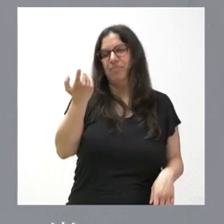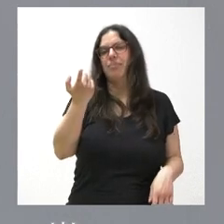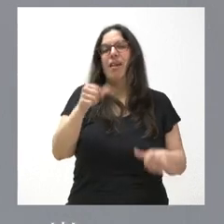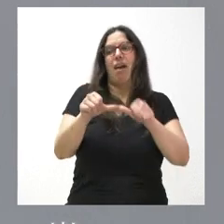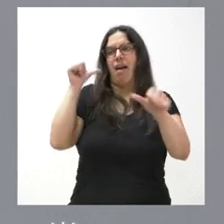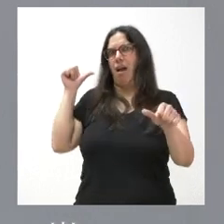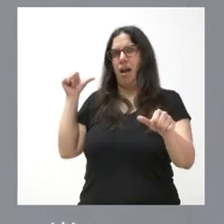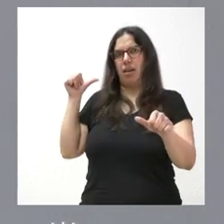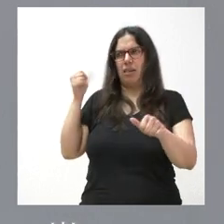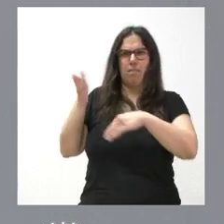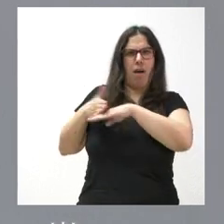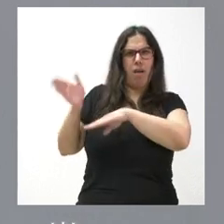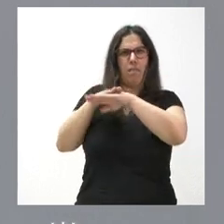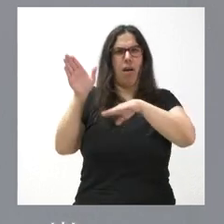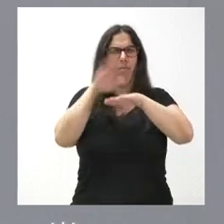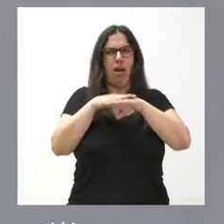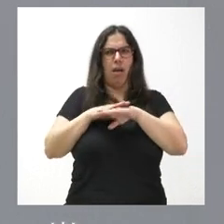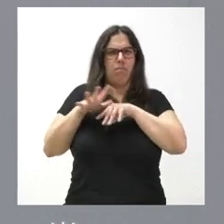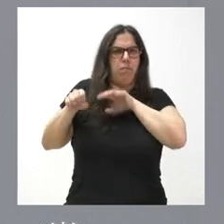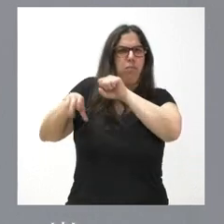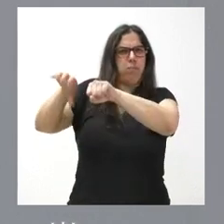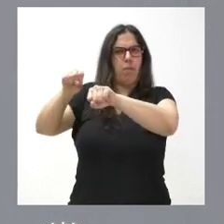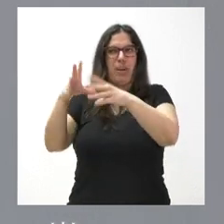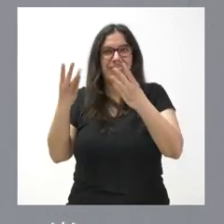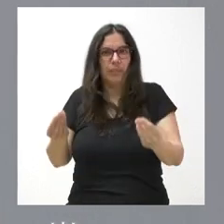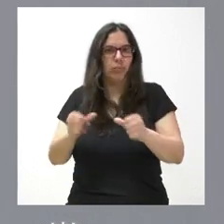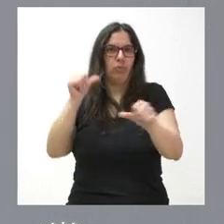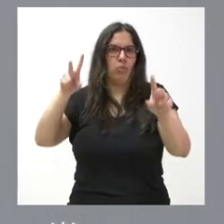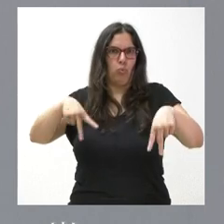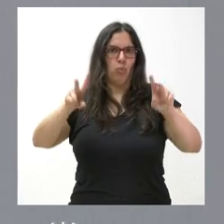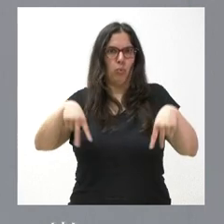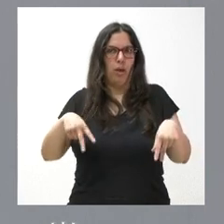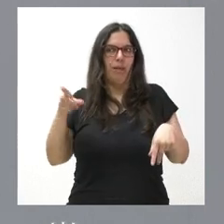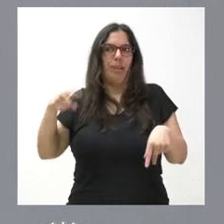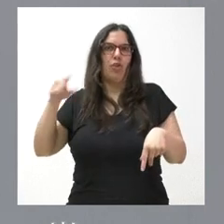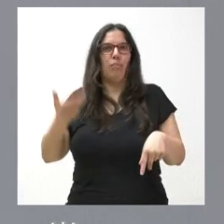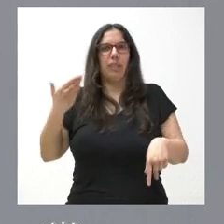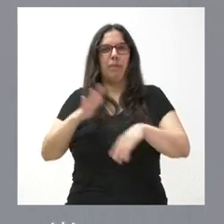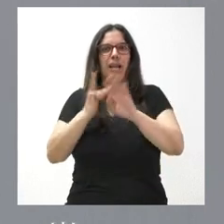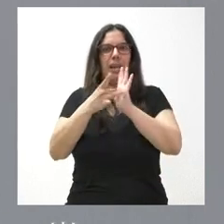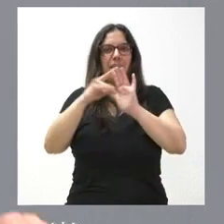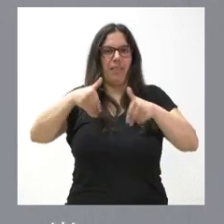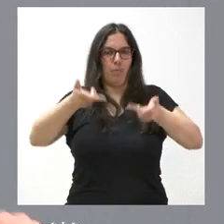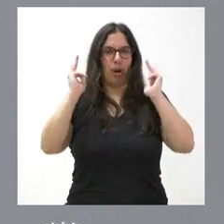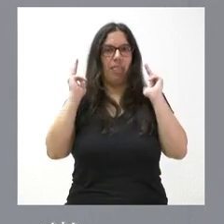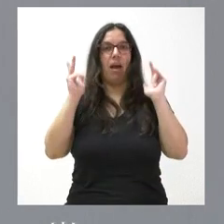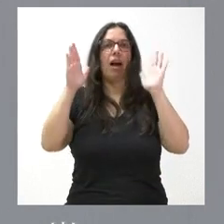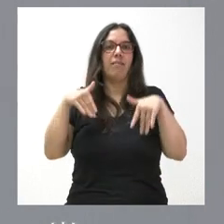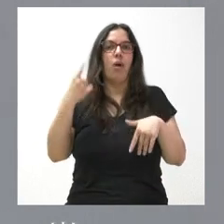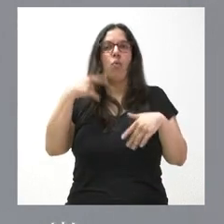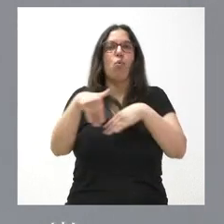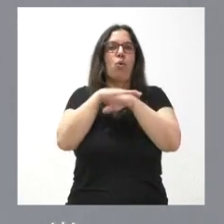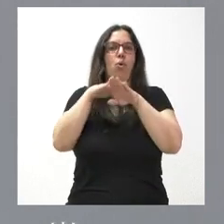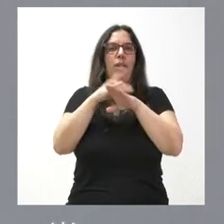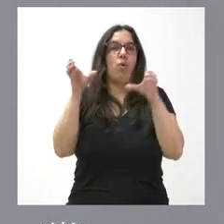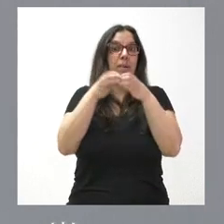visto tanta ocupación de algunas instituciones que forman parte de la calidad de una democracia y que han sido ocupadas exclusivamente por un Gobierno o por el